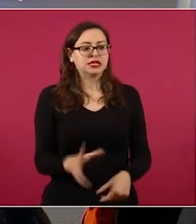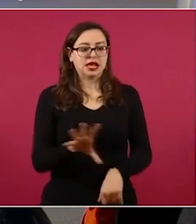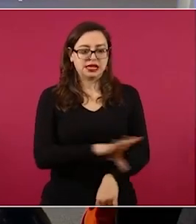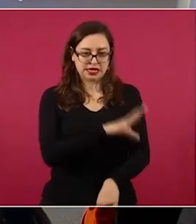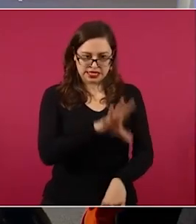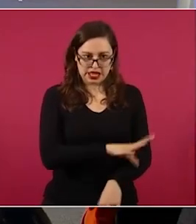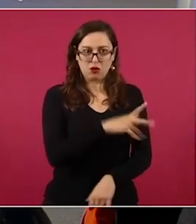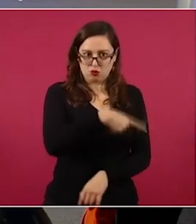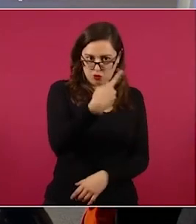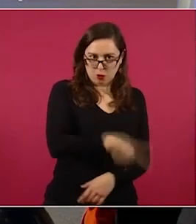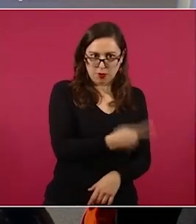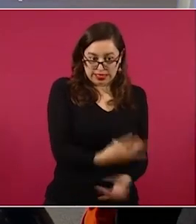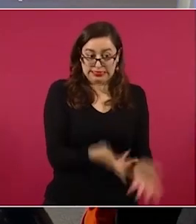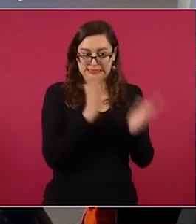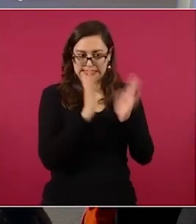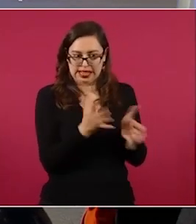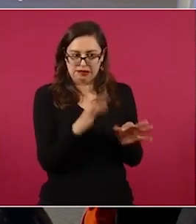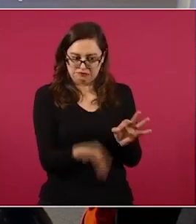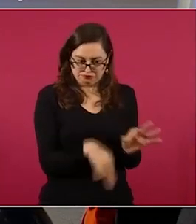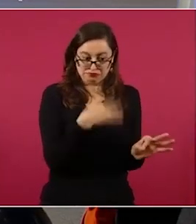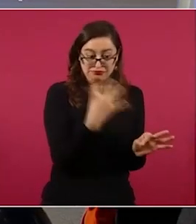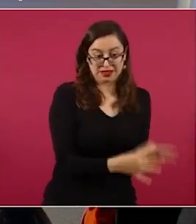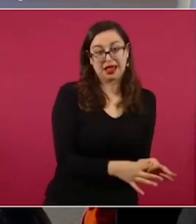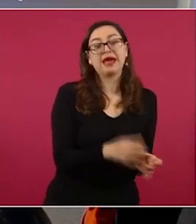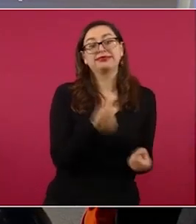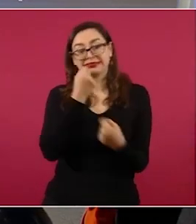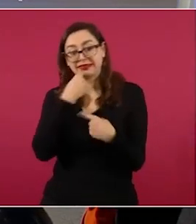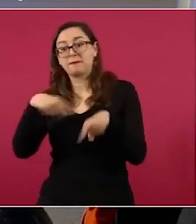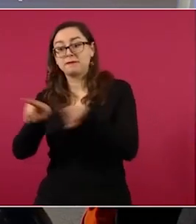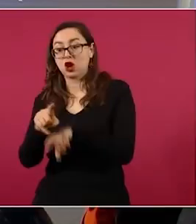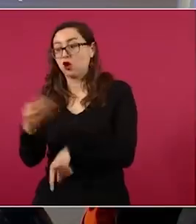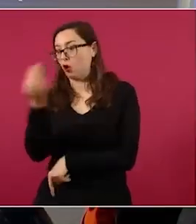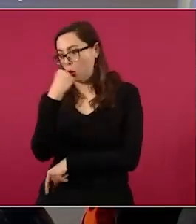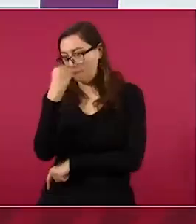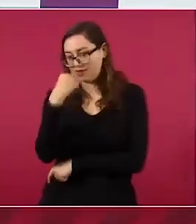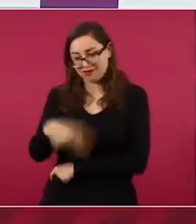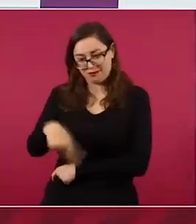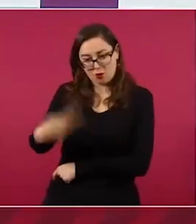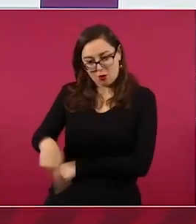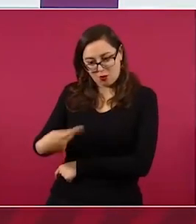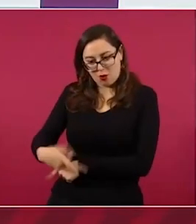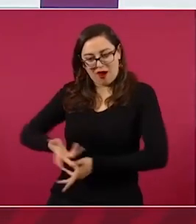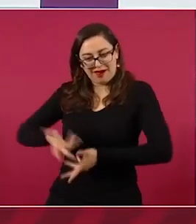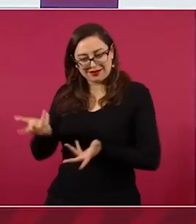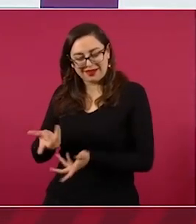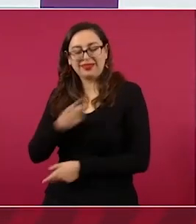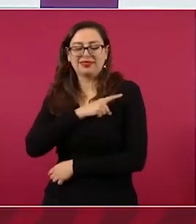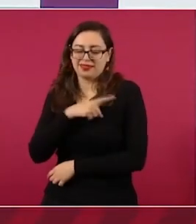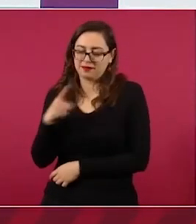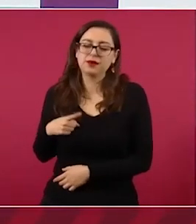la estrategia más adecuada.